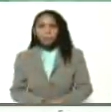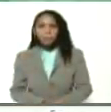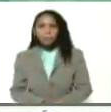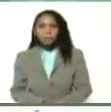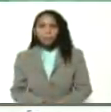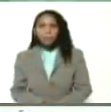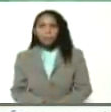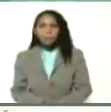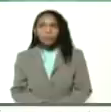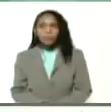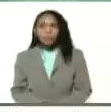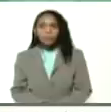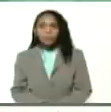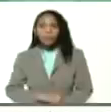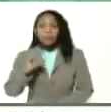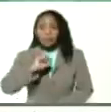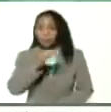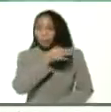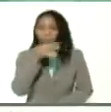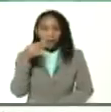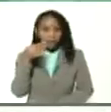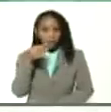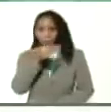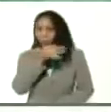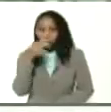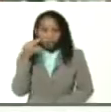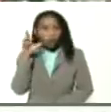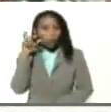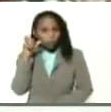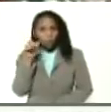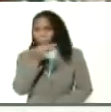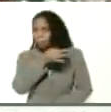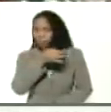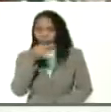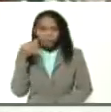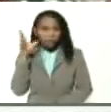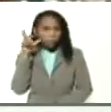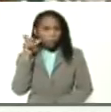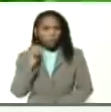Yo perfecto, presidente. Perfecto, le oigo perfecto.